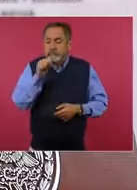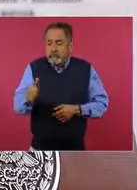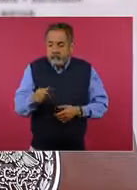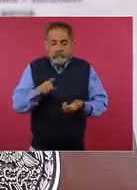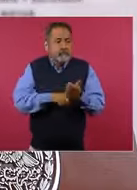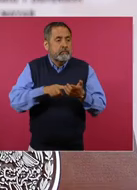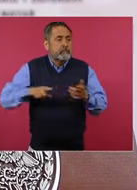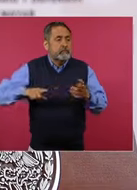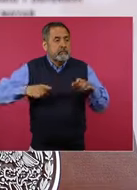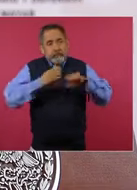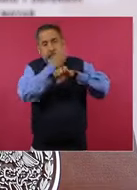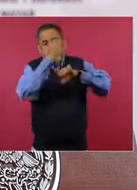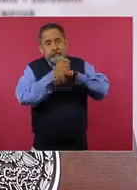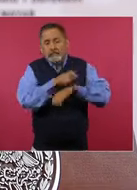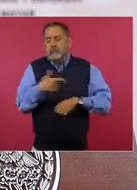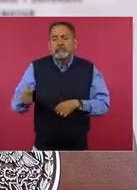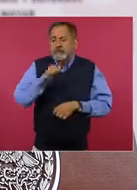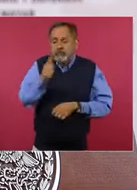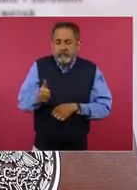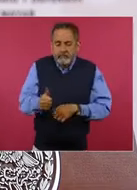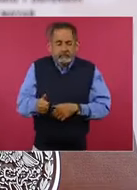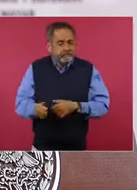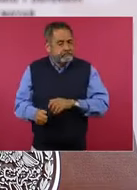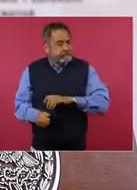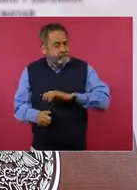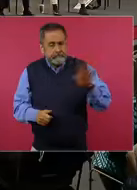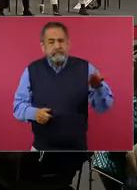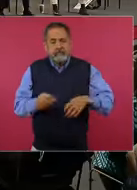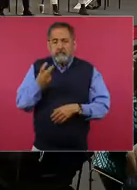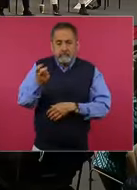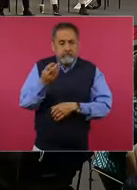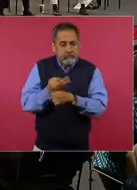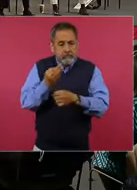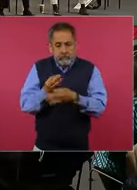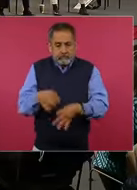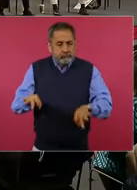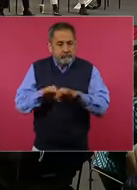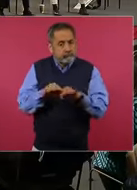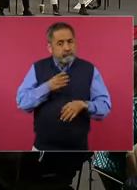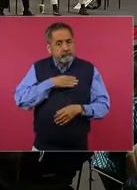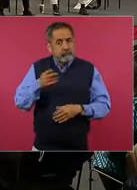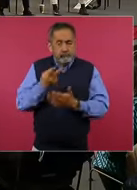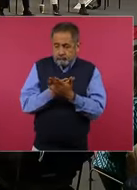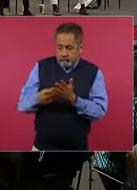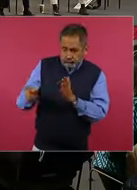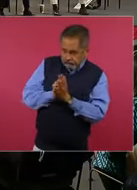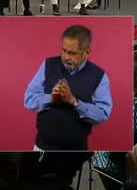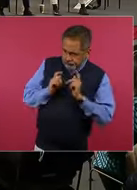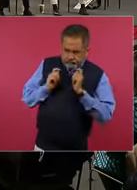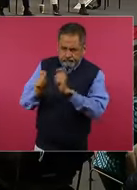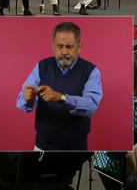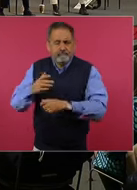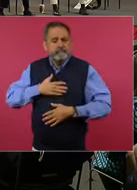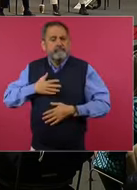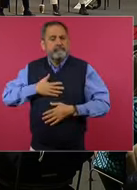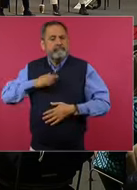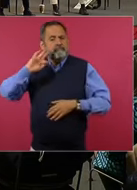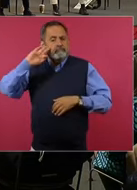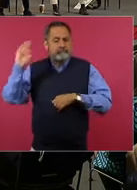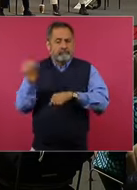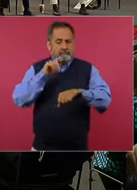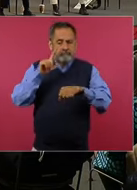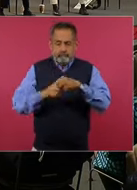los recursos para cubrir. Por eso es tan benéfica para los trabajadores y para un gobierno estatal entrar a